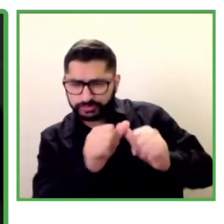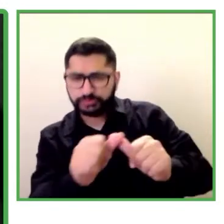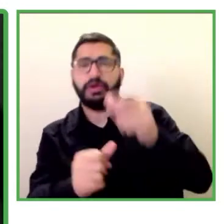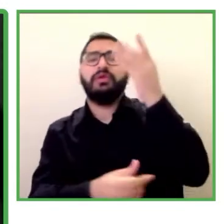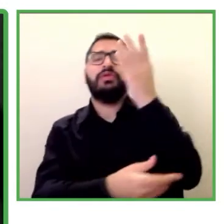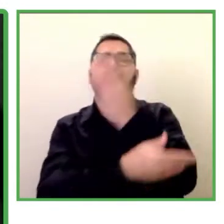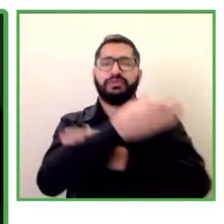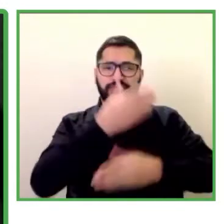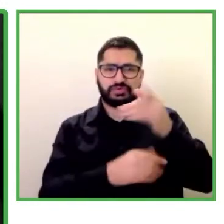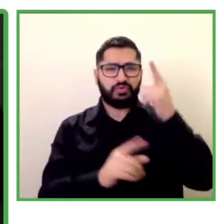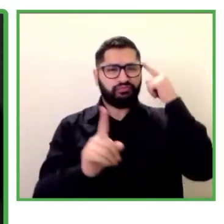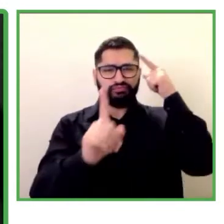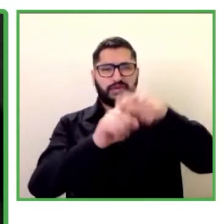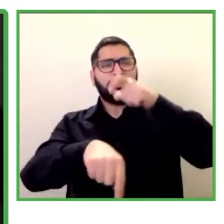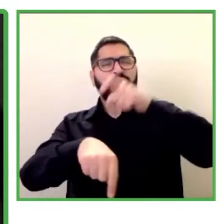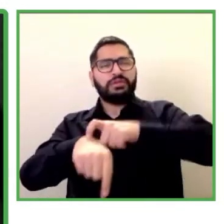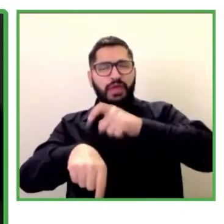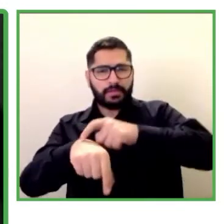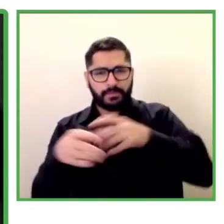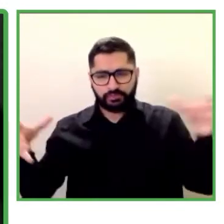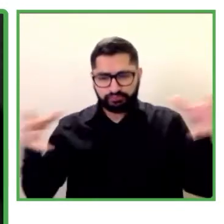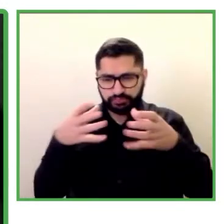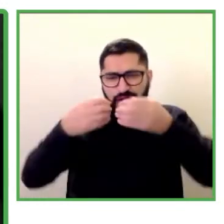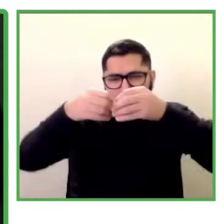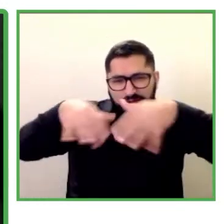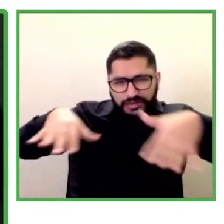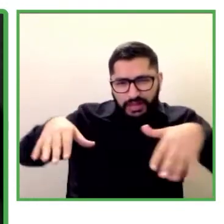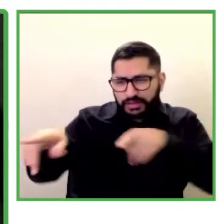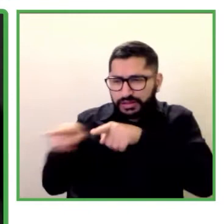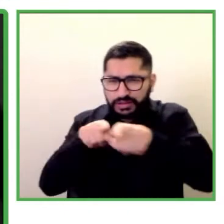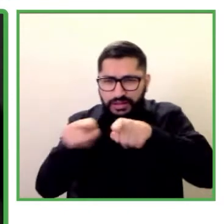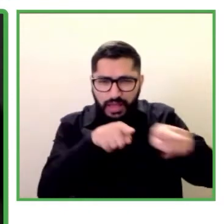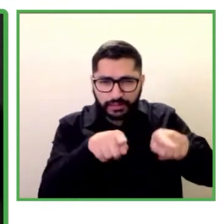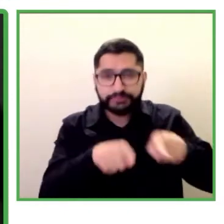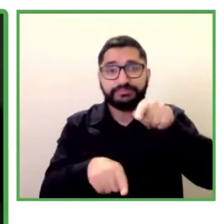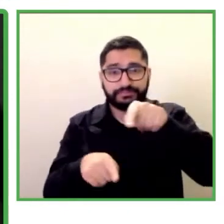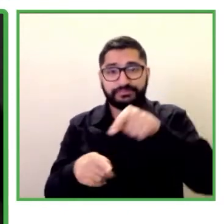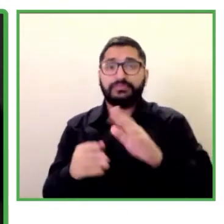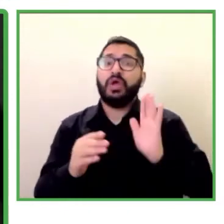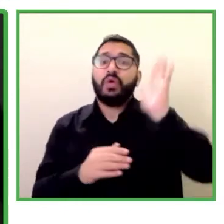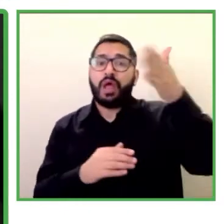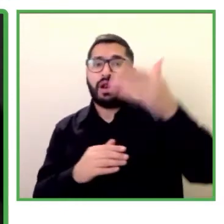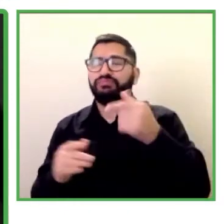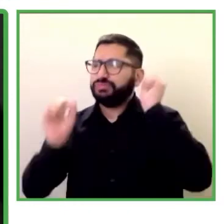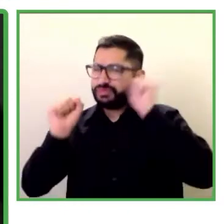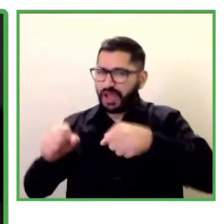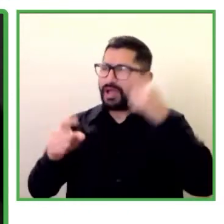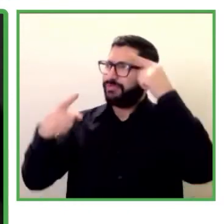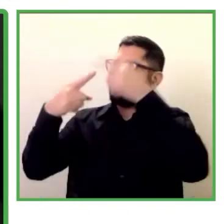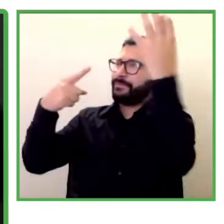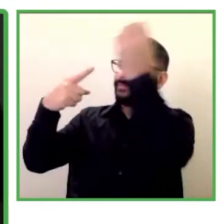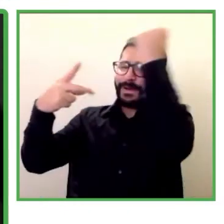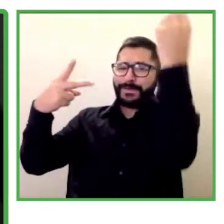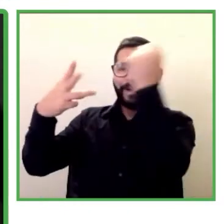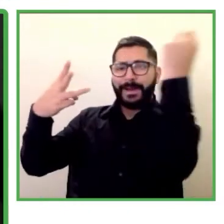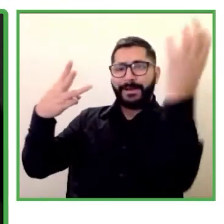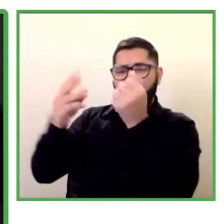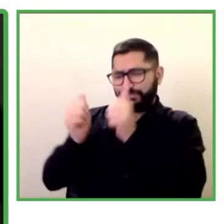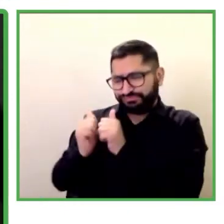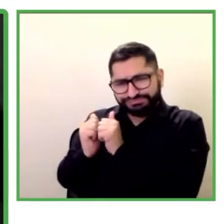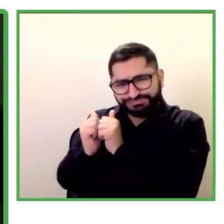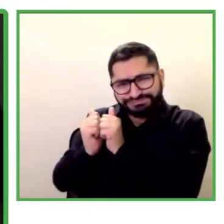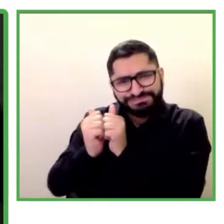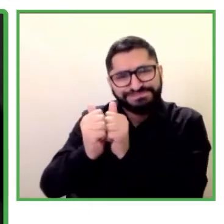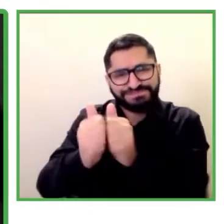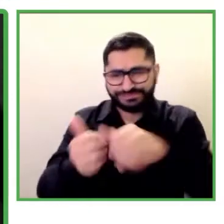planificar de poder desarrollarlas y de trabajar conjuntamente con los colegas de la región y del mundo junto a las mejores organizaciones en este compromiso